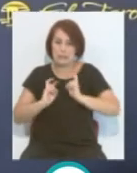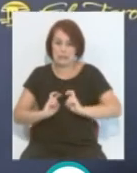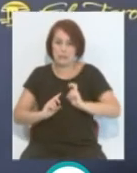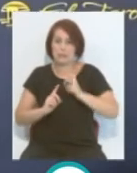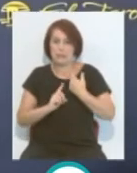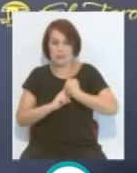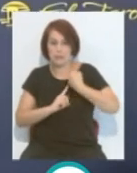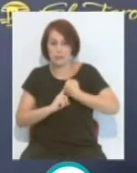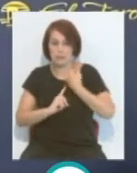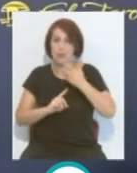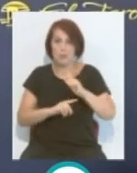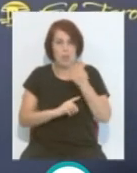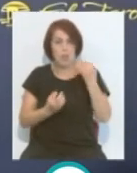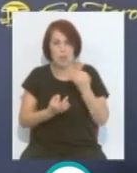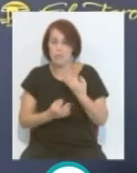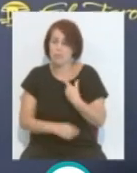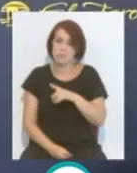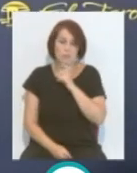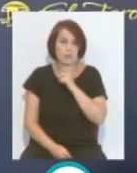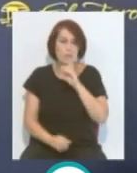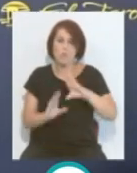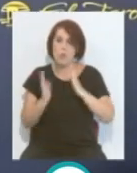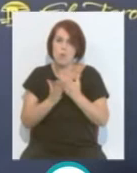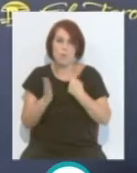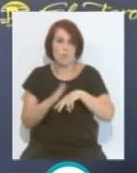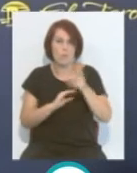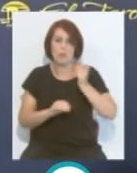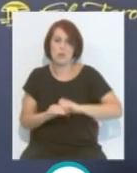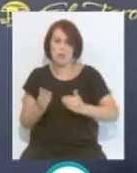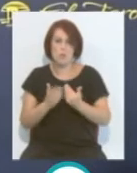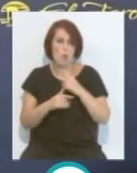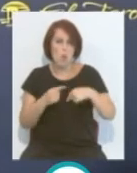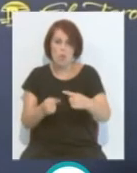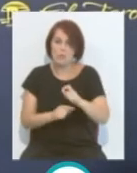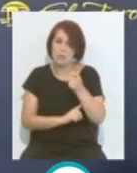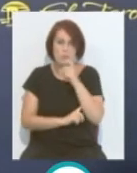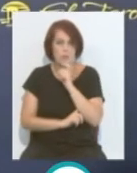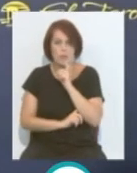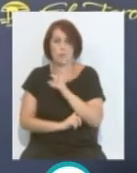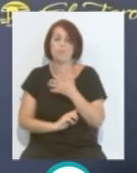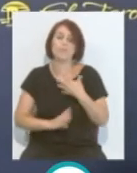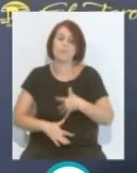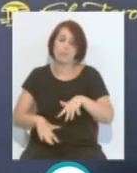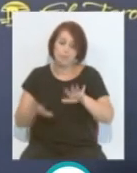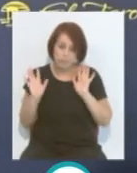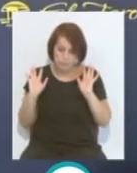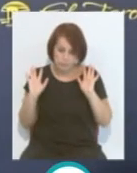siempre tienes que ganar, y es complicado en el mundo del fútbol profesional, ganar todos los días es complicado. Pero